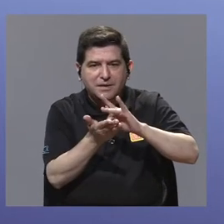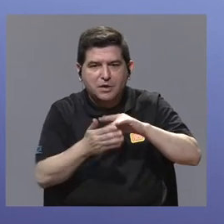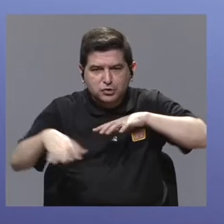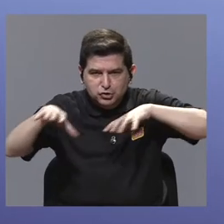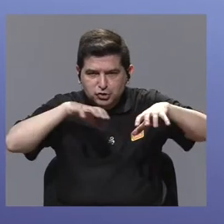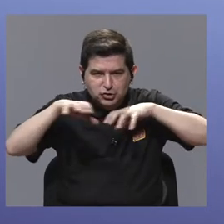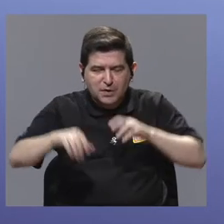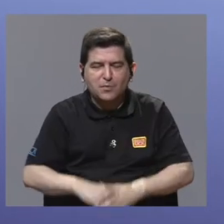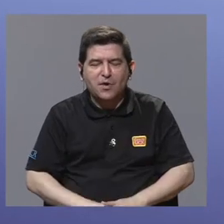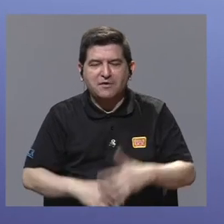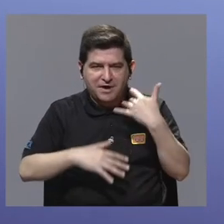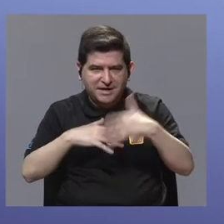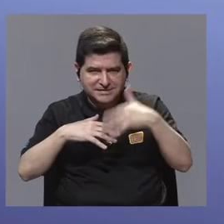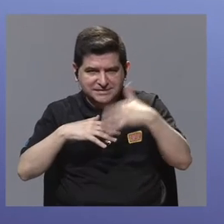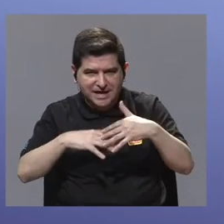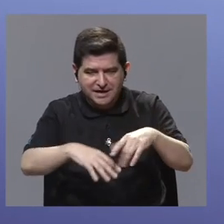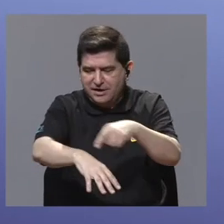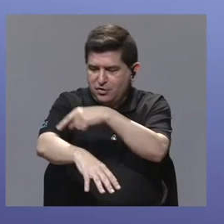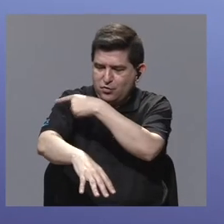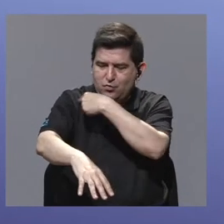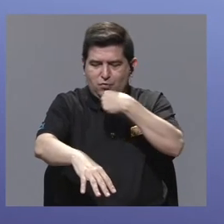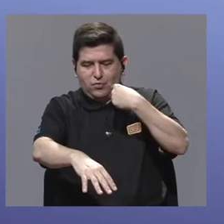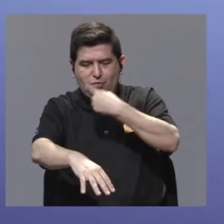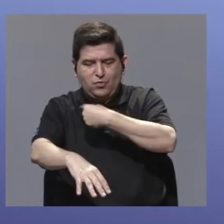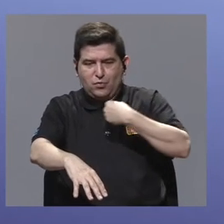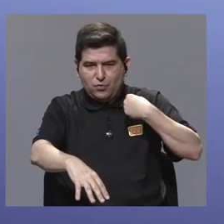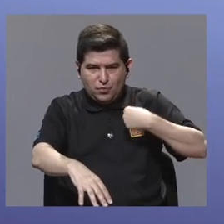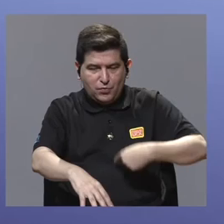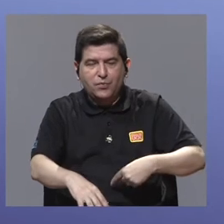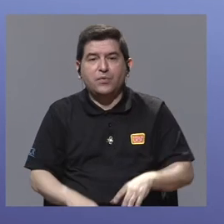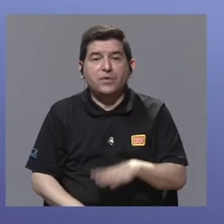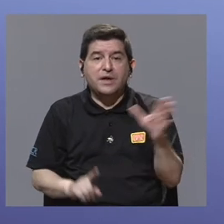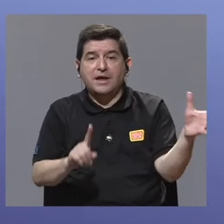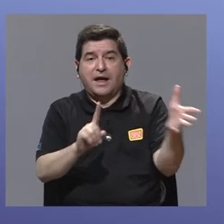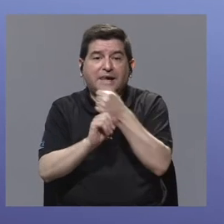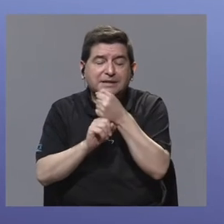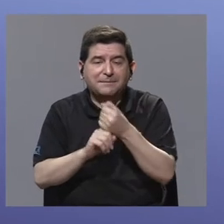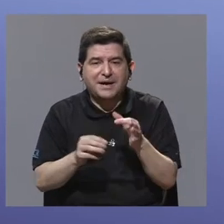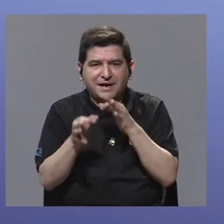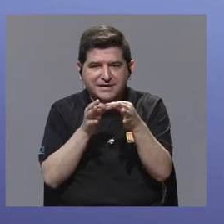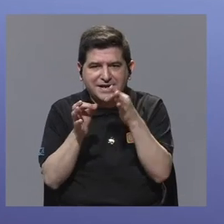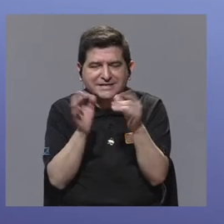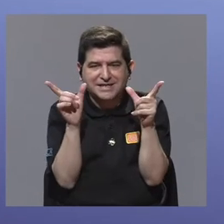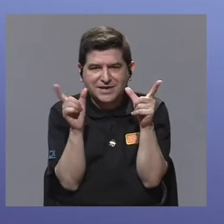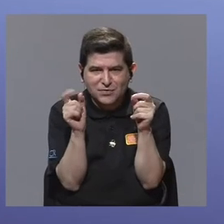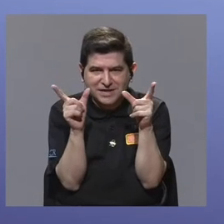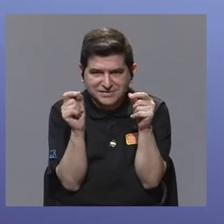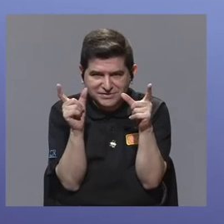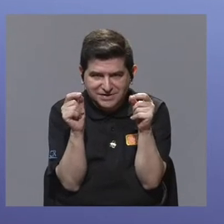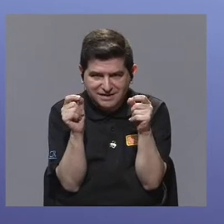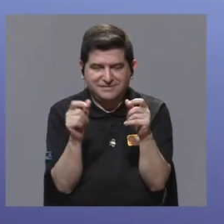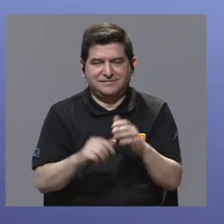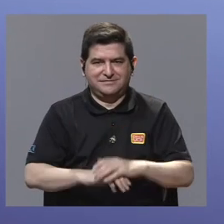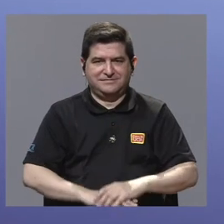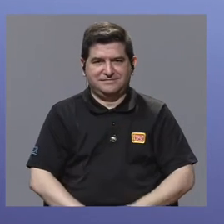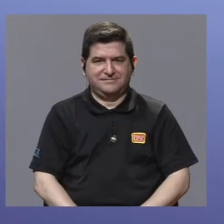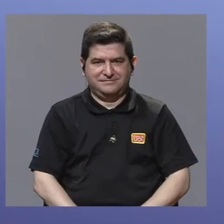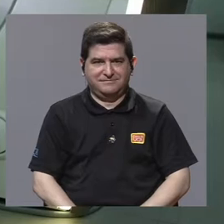radiofármaco circule por el torrente sanguíneo, y se ha atrapado por las células cancerígenas,